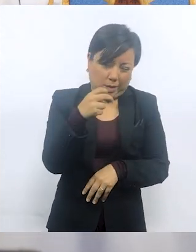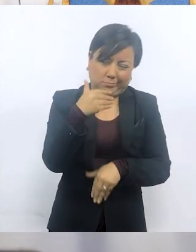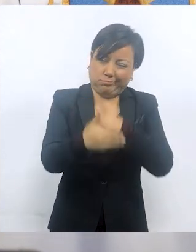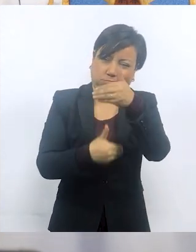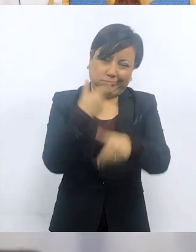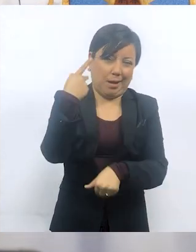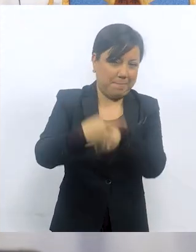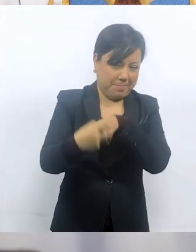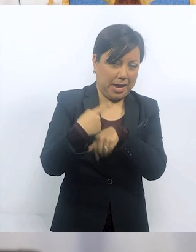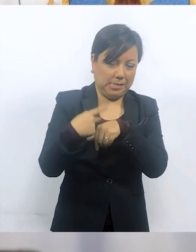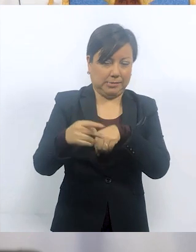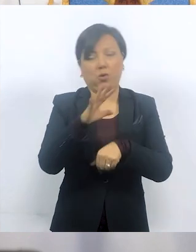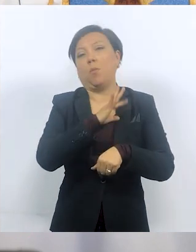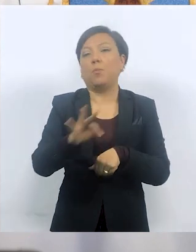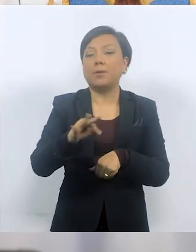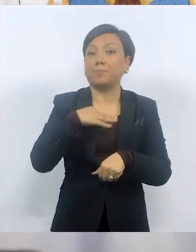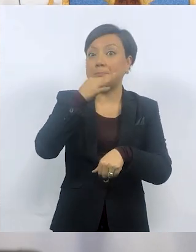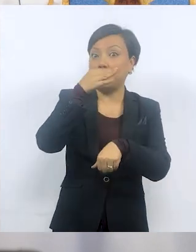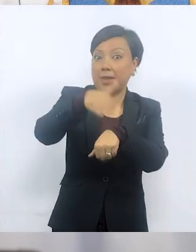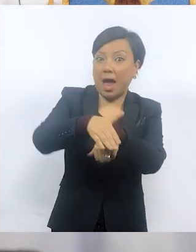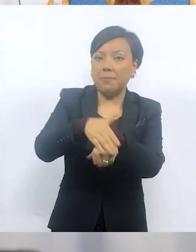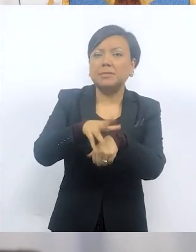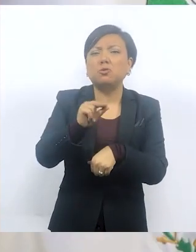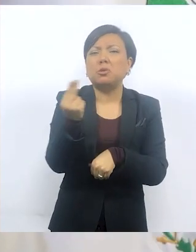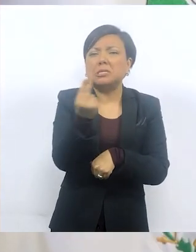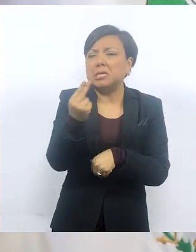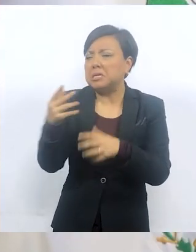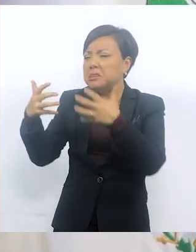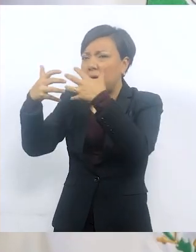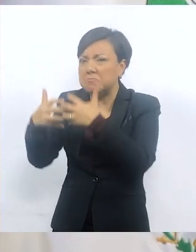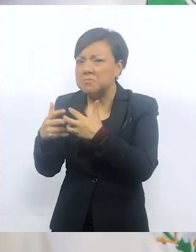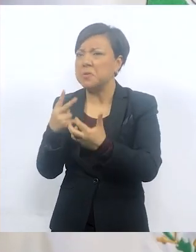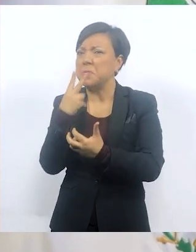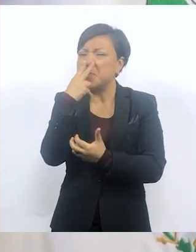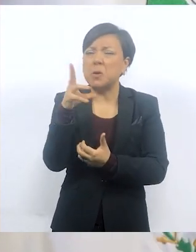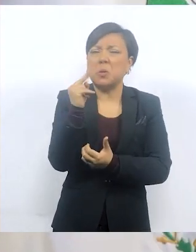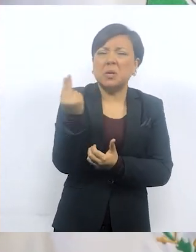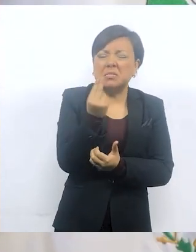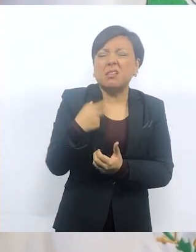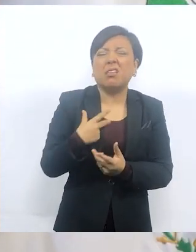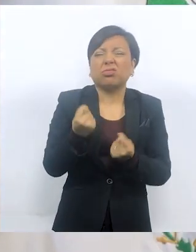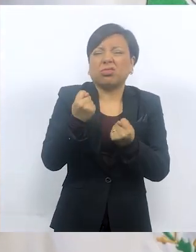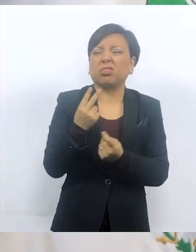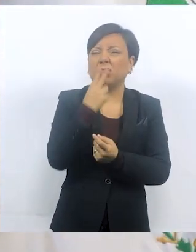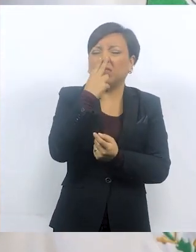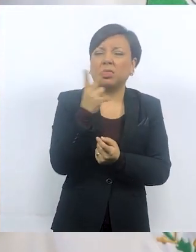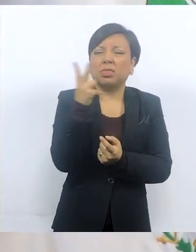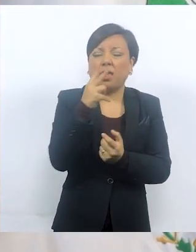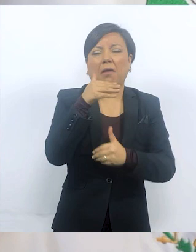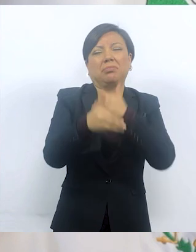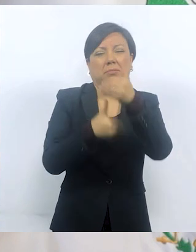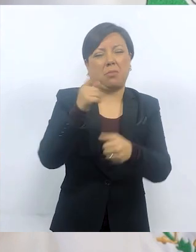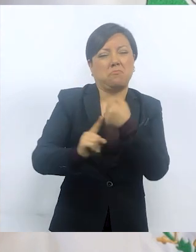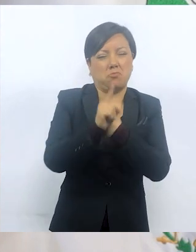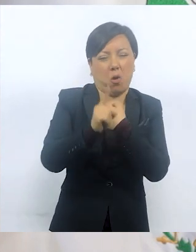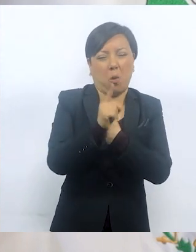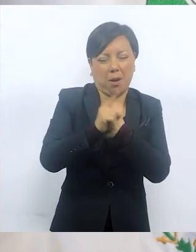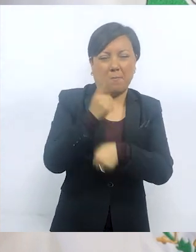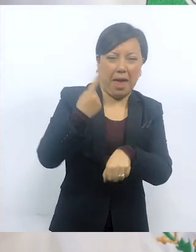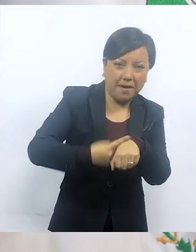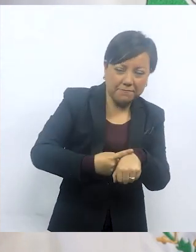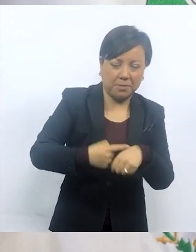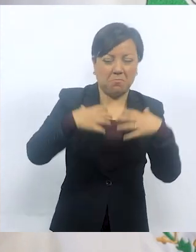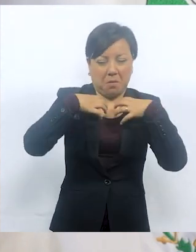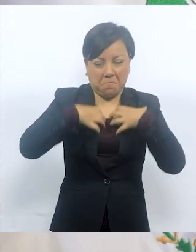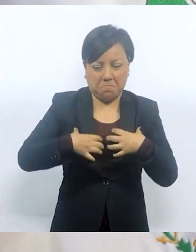adecuados e incluso puede ser contraproducente. Recuerda que el uso innecesario o el exceso de oxígeno suplementario puede tener consecuencias negativas